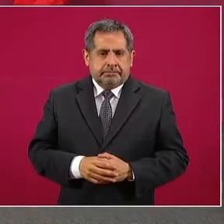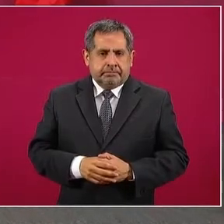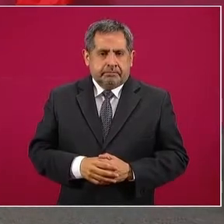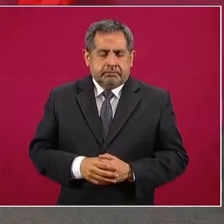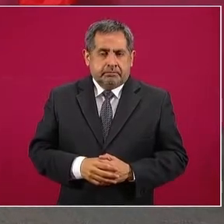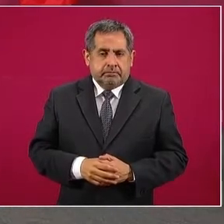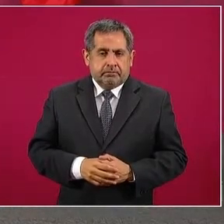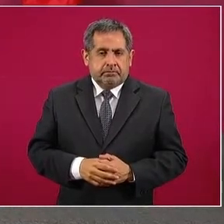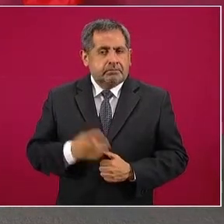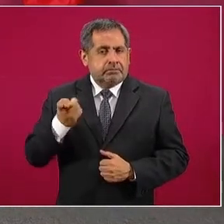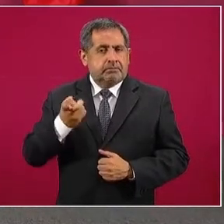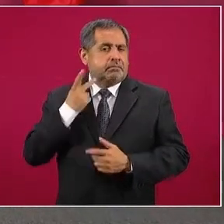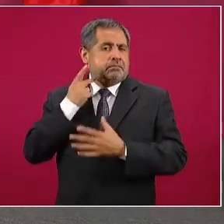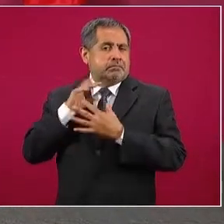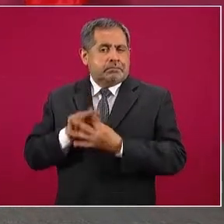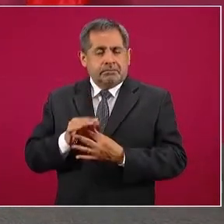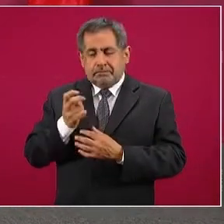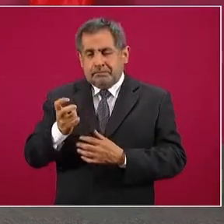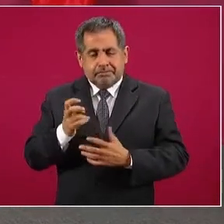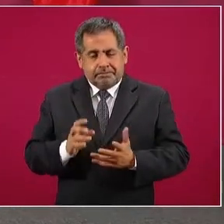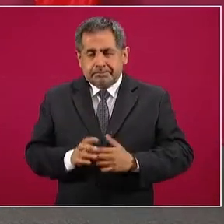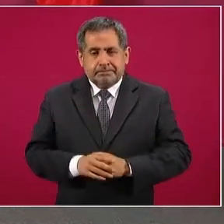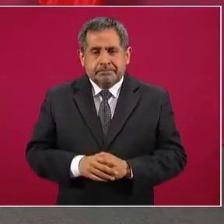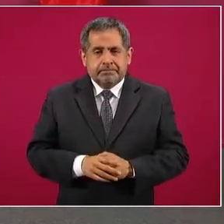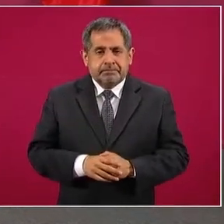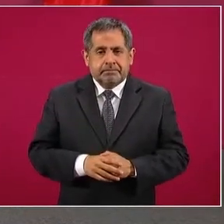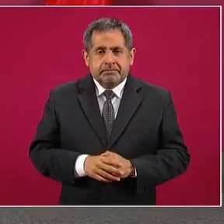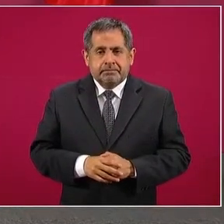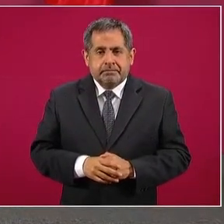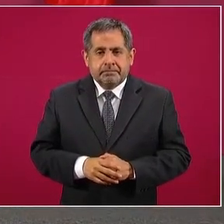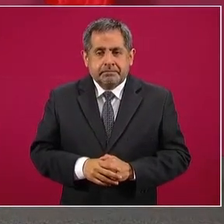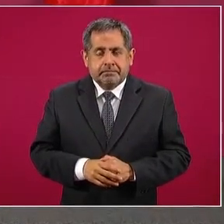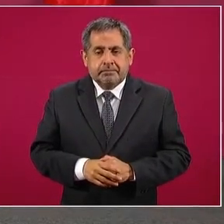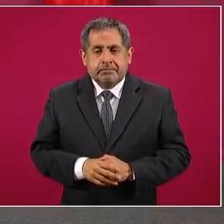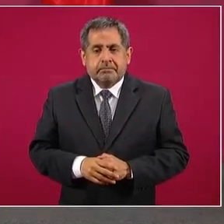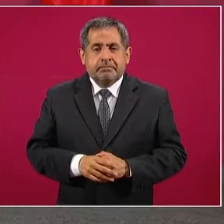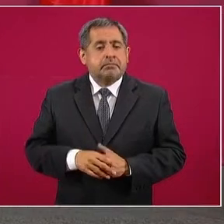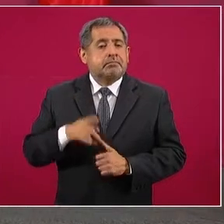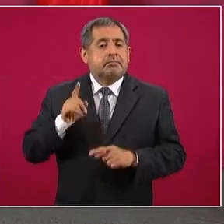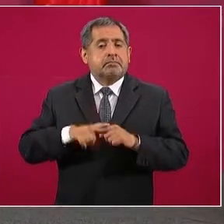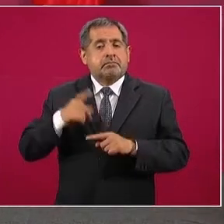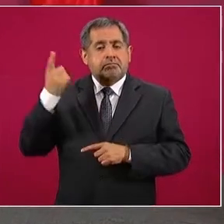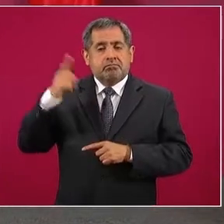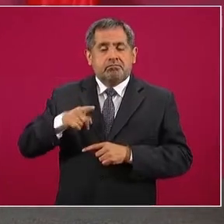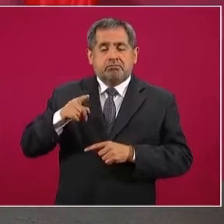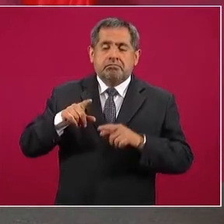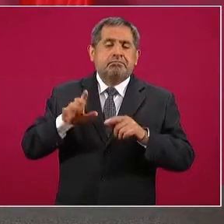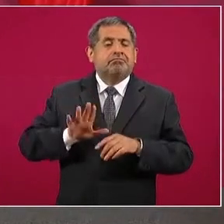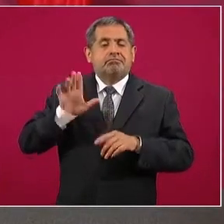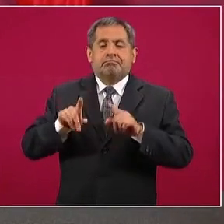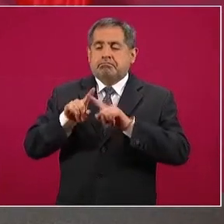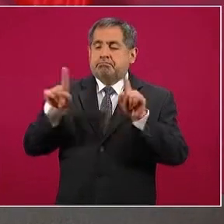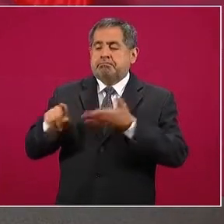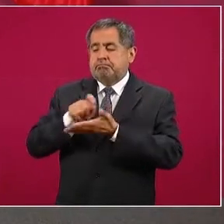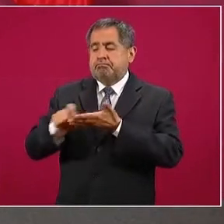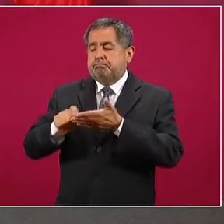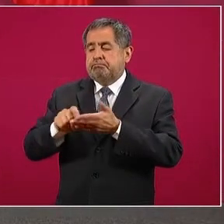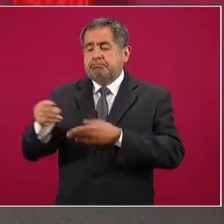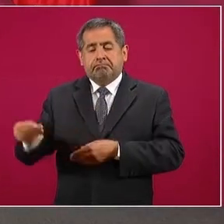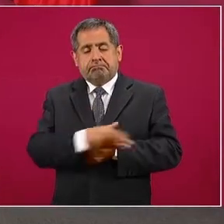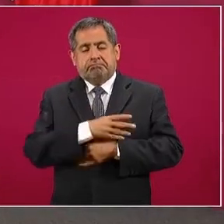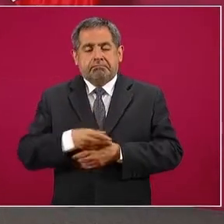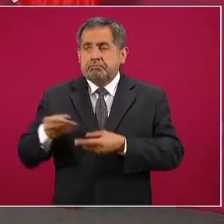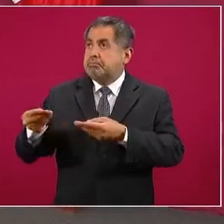Esas políticas las dictaban, eran recetas del Fondo Monetario